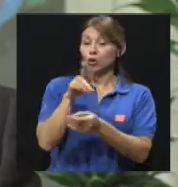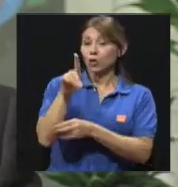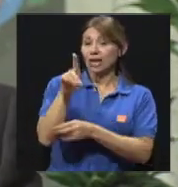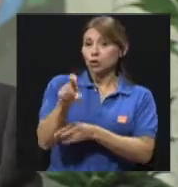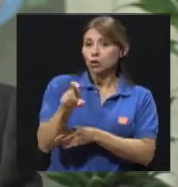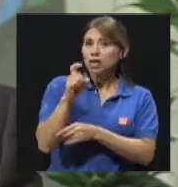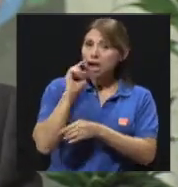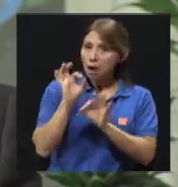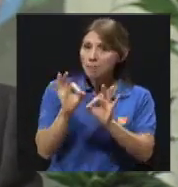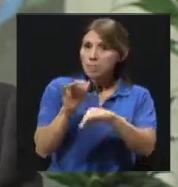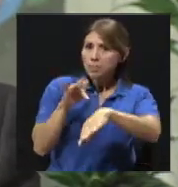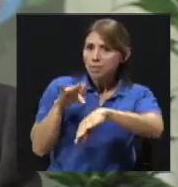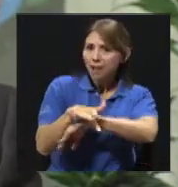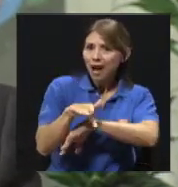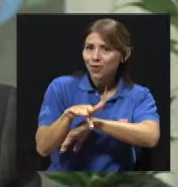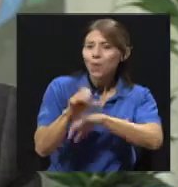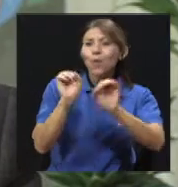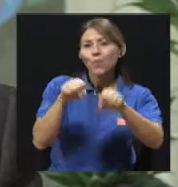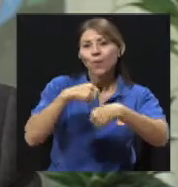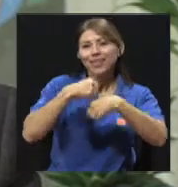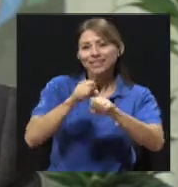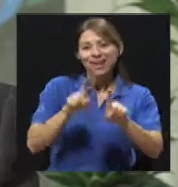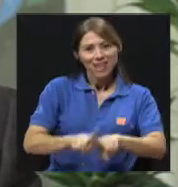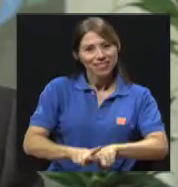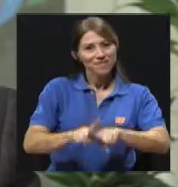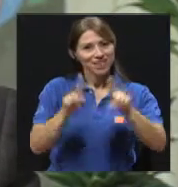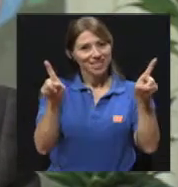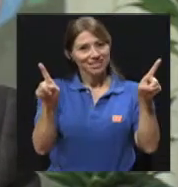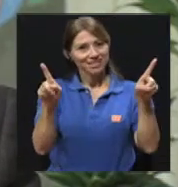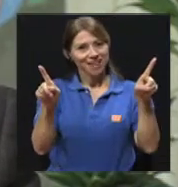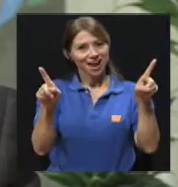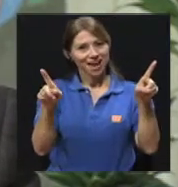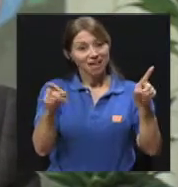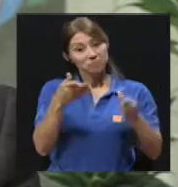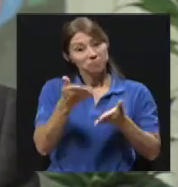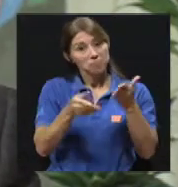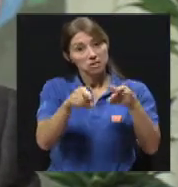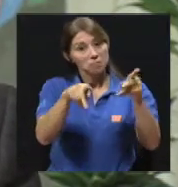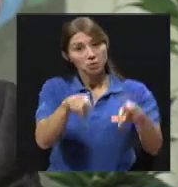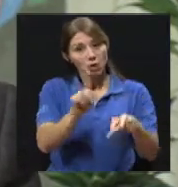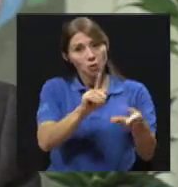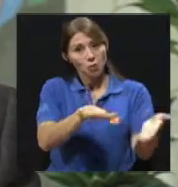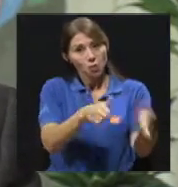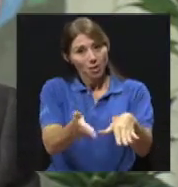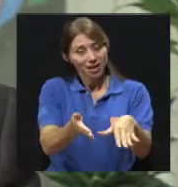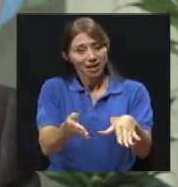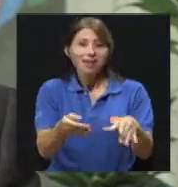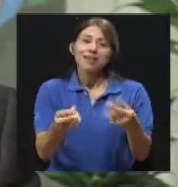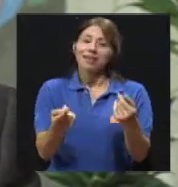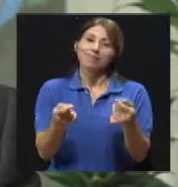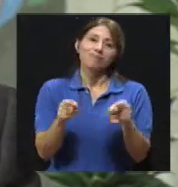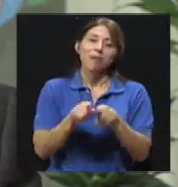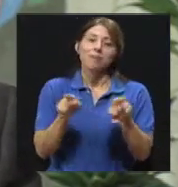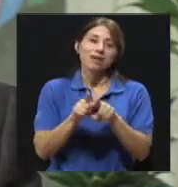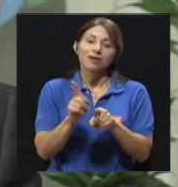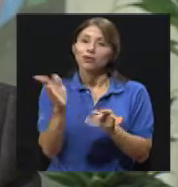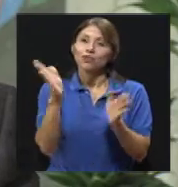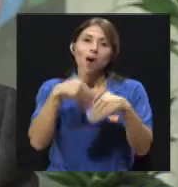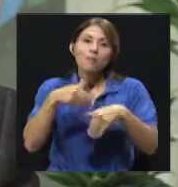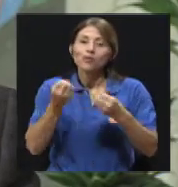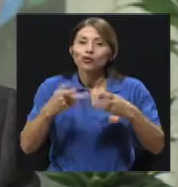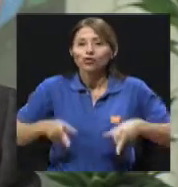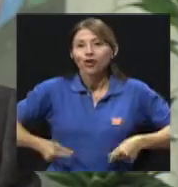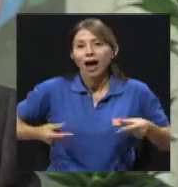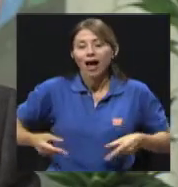mortalidad y grandes gastos, tanto para las instituciones o medicina privada, como para el paciente mismo. Una